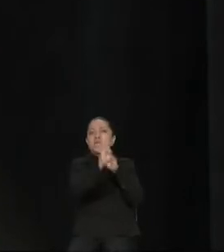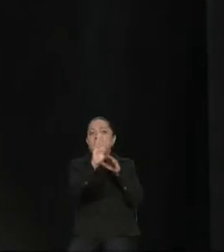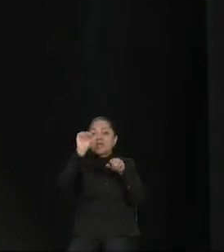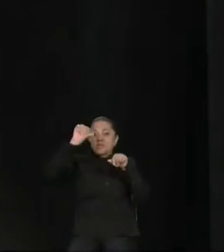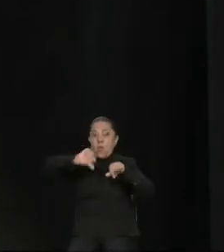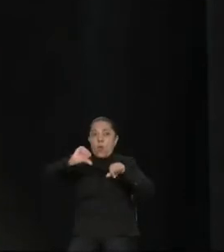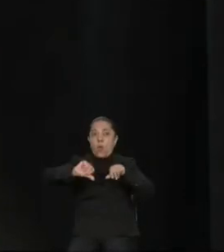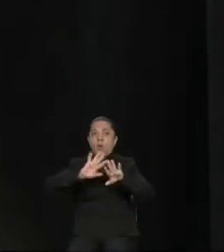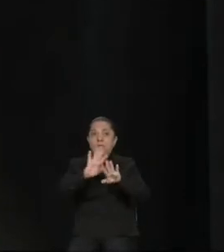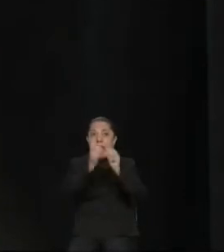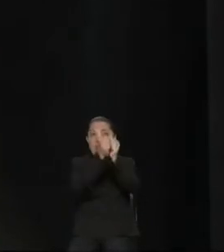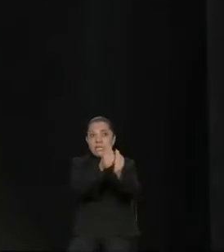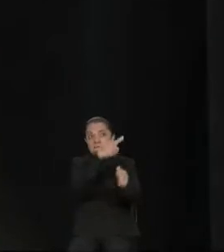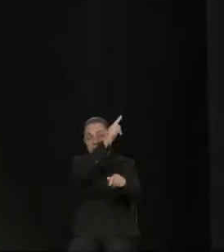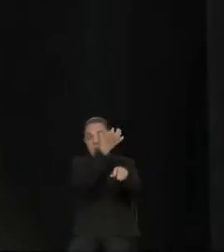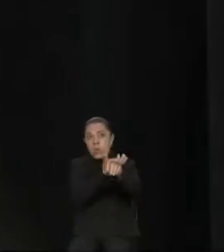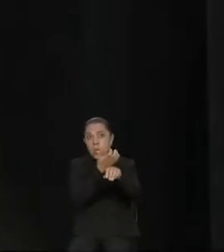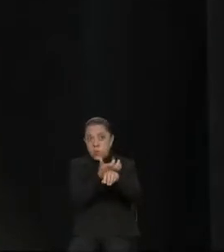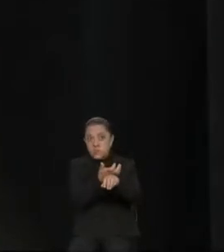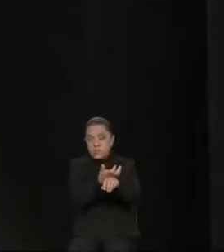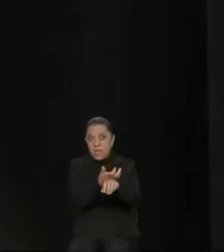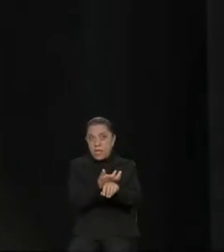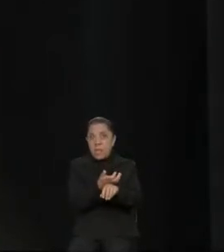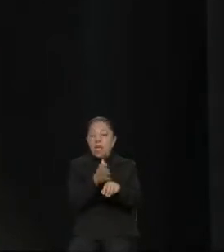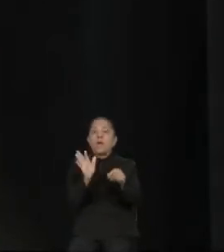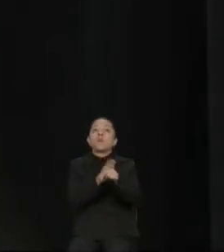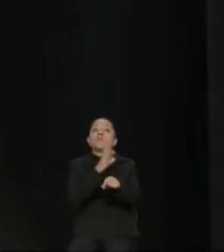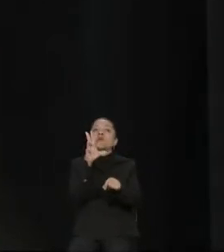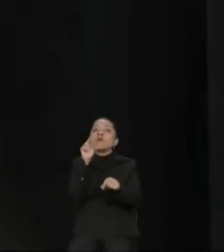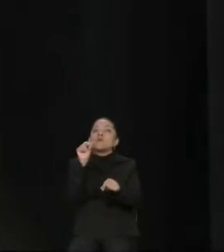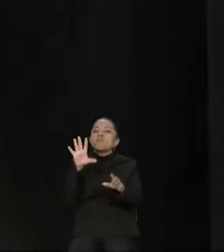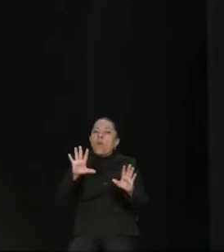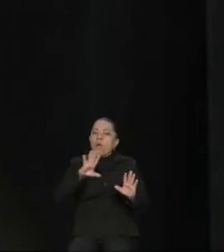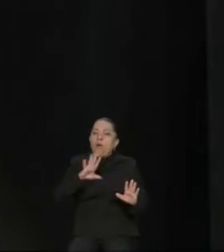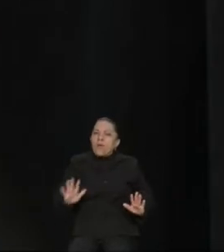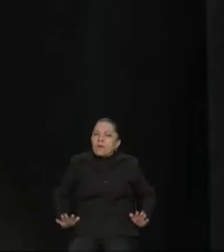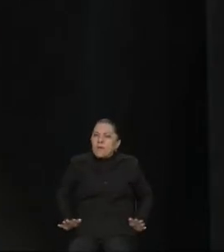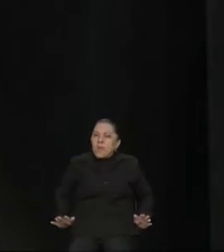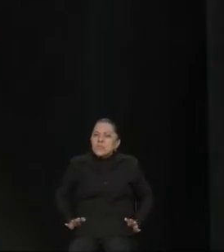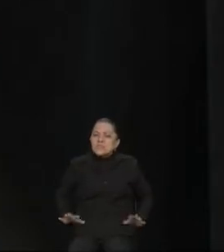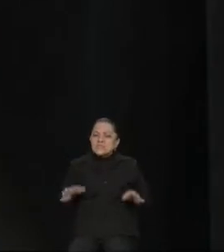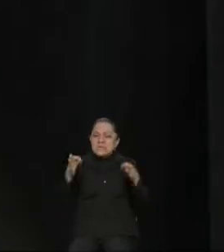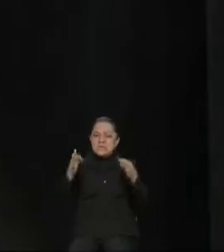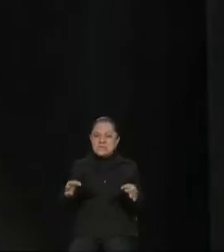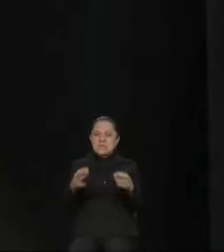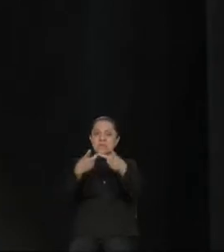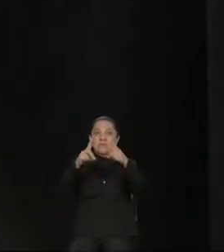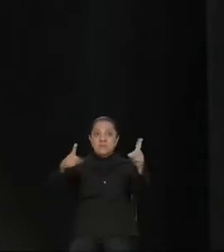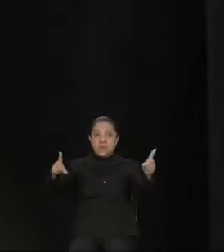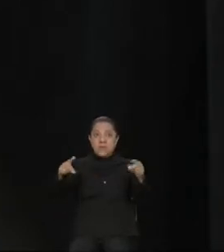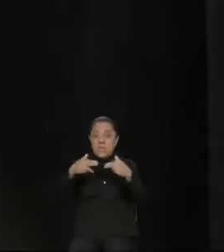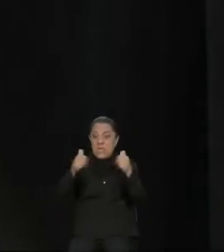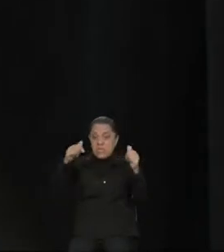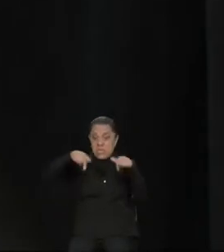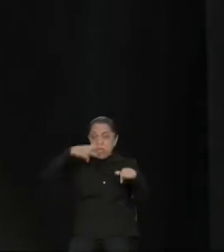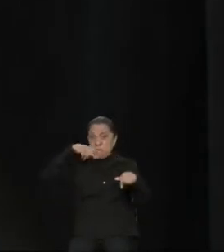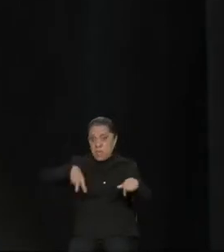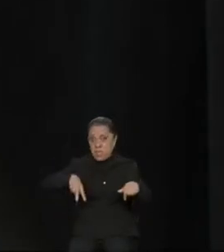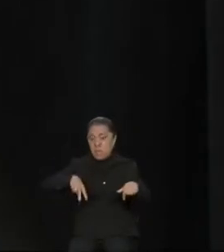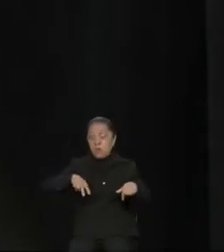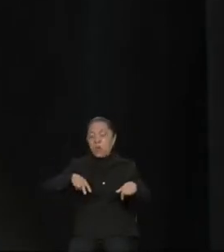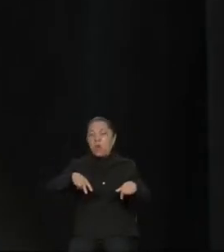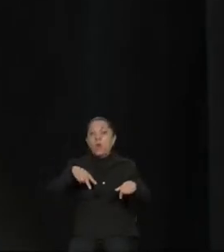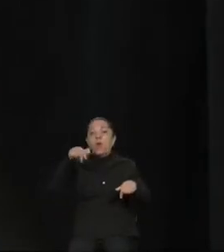en Estados Unidos, precisamente porque no han encontrado condiciones adecuadas para desarrollarse, ni en México y especialmente en Morelos.